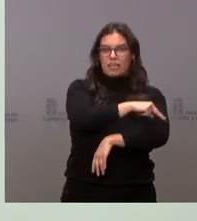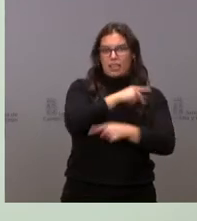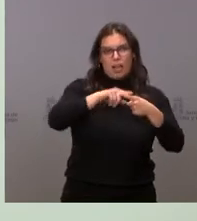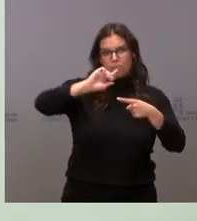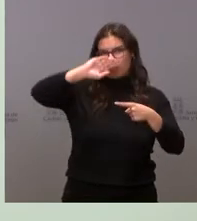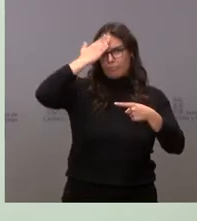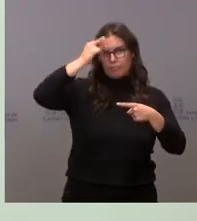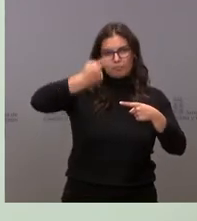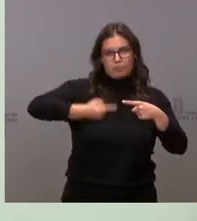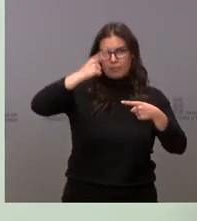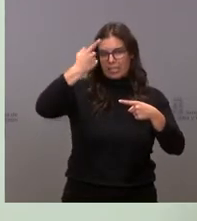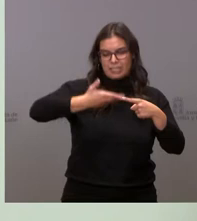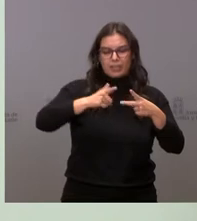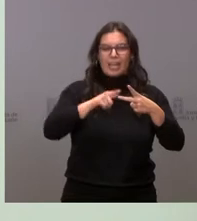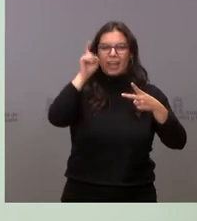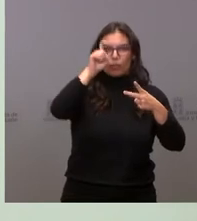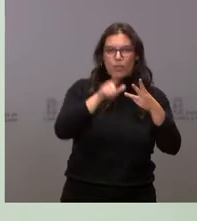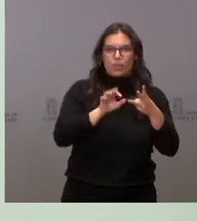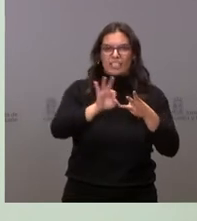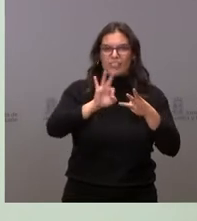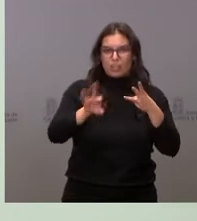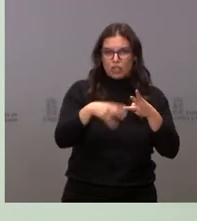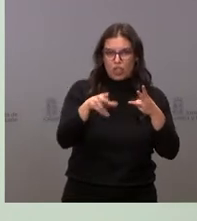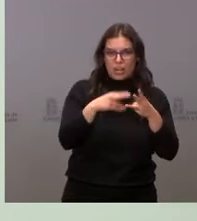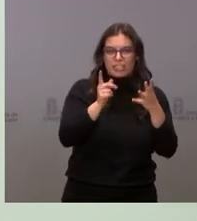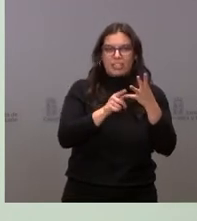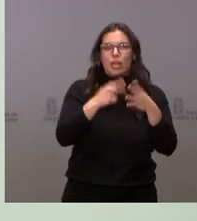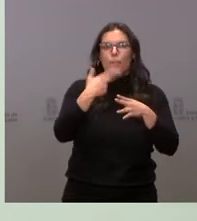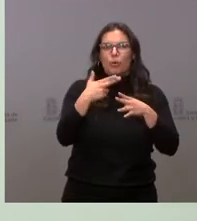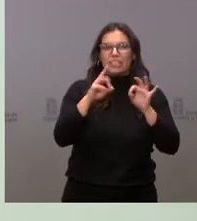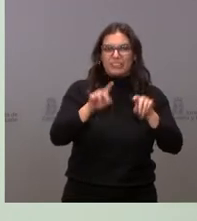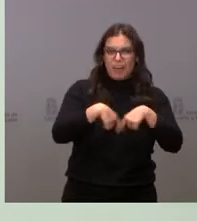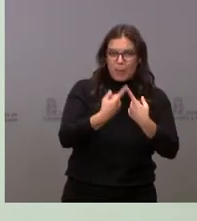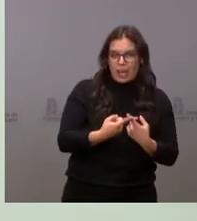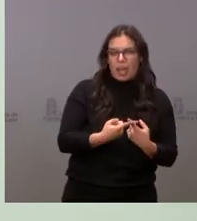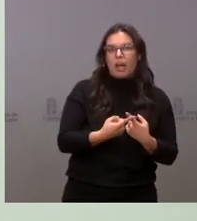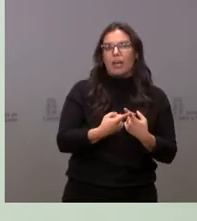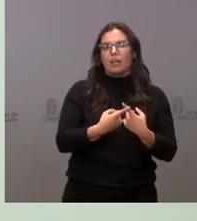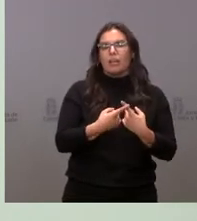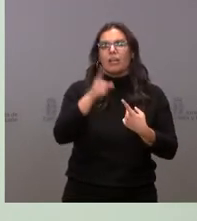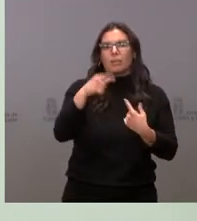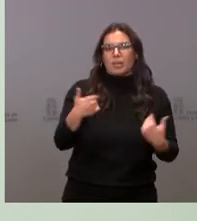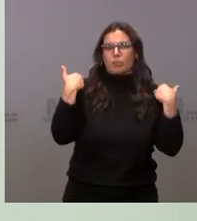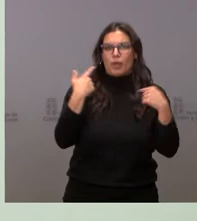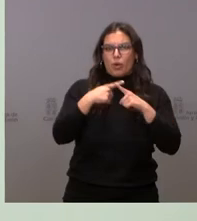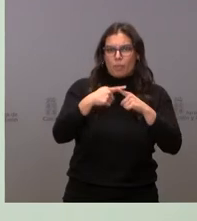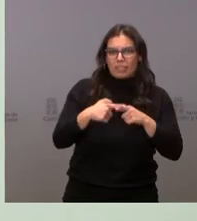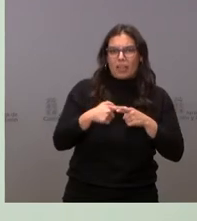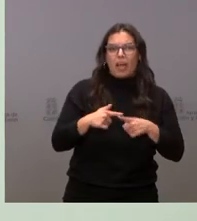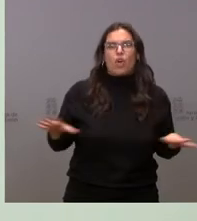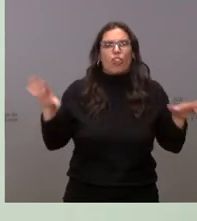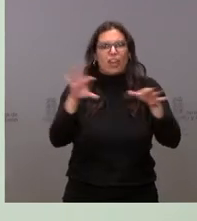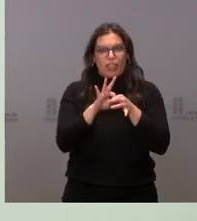importante, educación, servicios sociales, políticas de familia y de corresponsabilidad y conciliación,